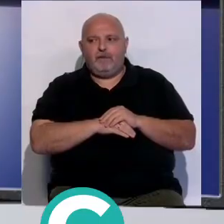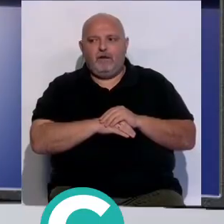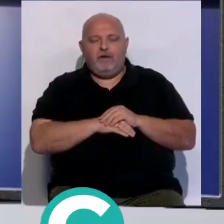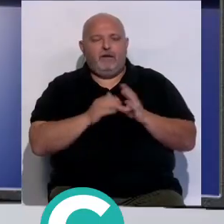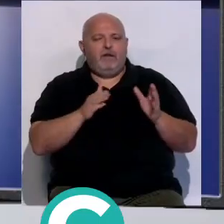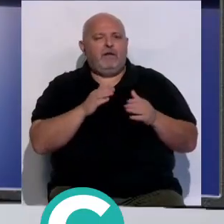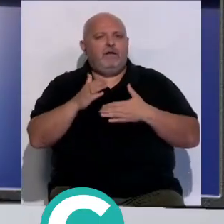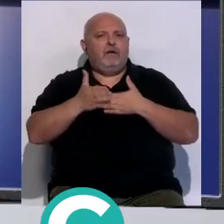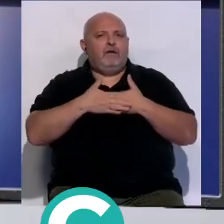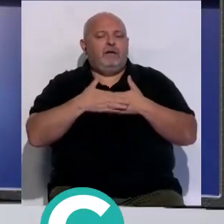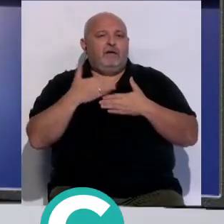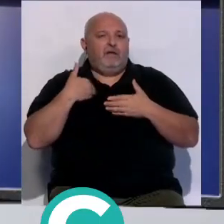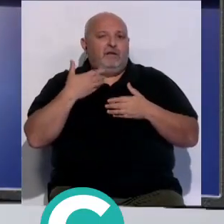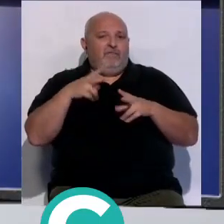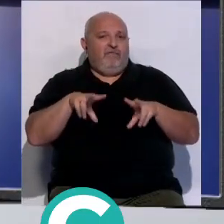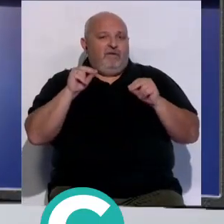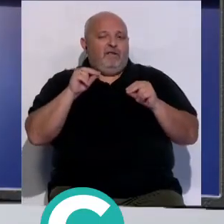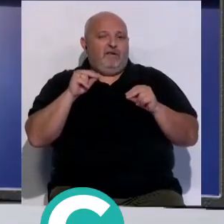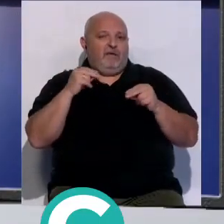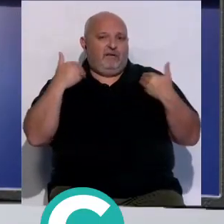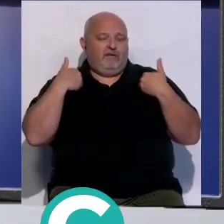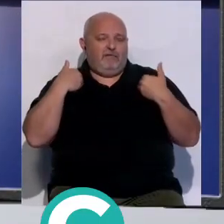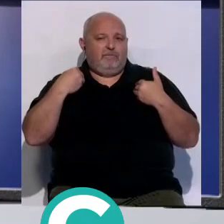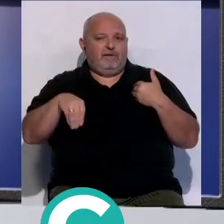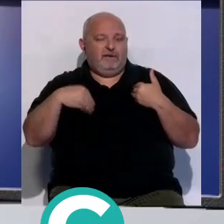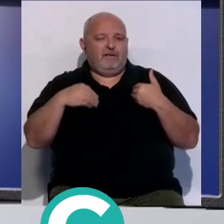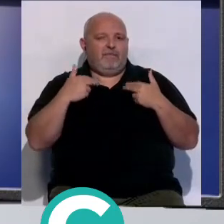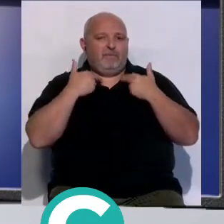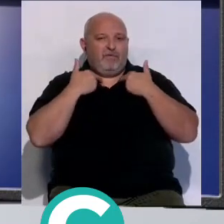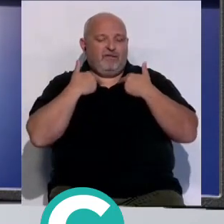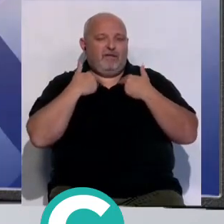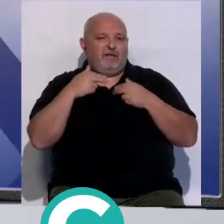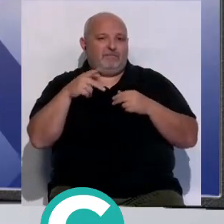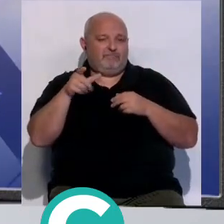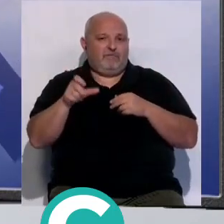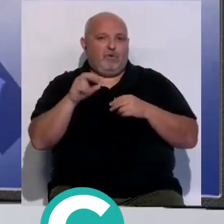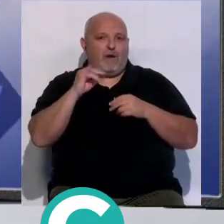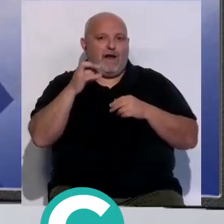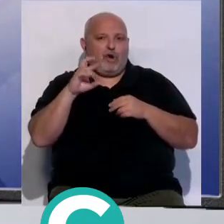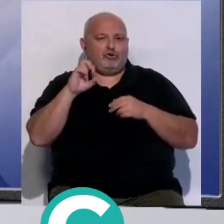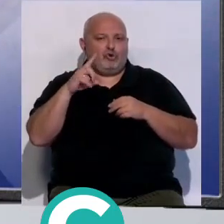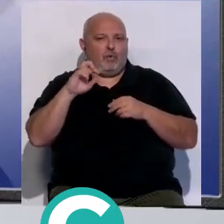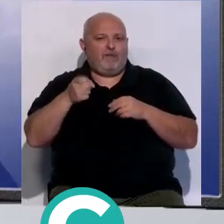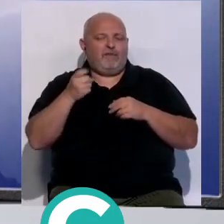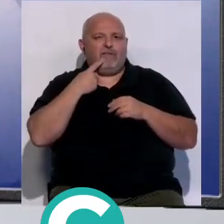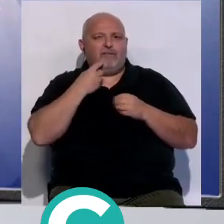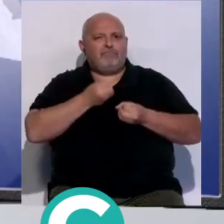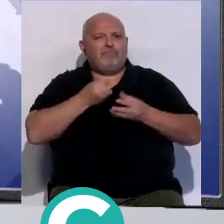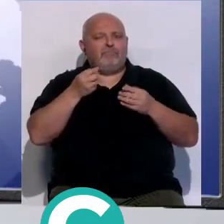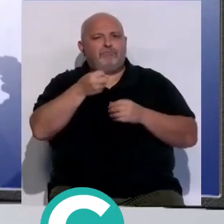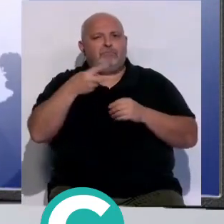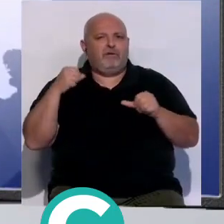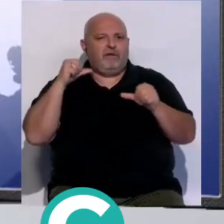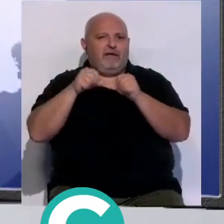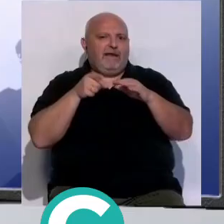a las puertas de la finalización del mandato el presidente de la Diputación Provincial Juan Carlos Ruiz Boix nos hacía balance